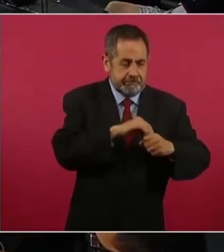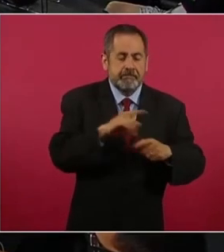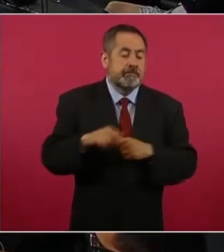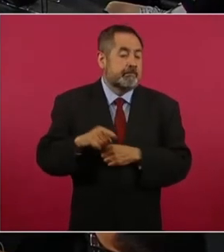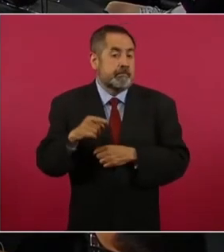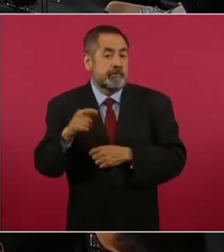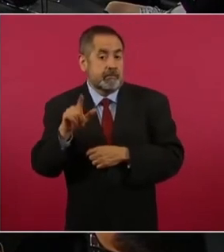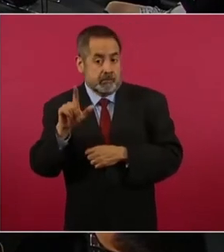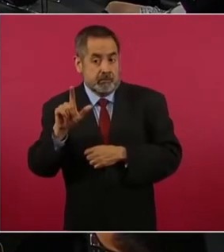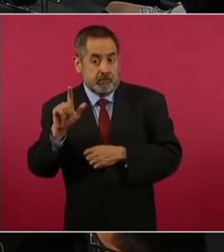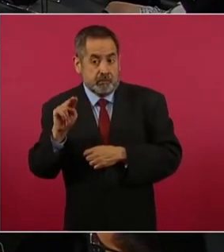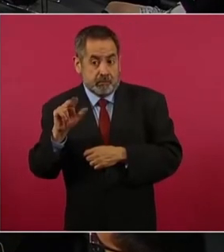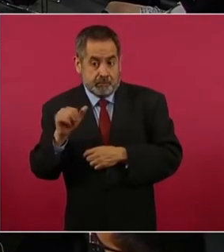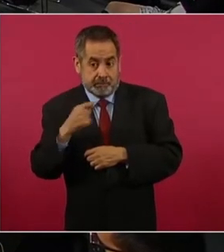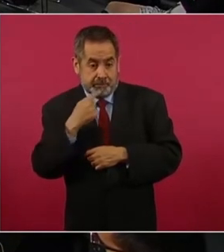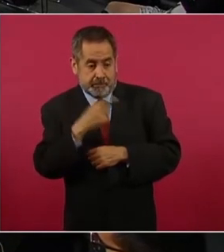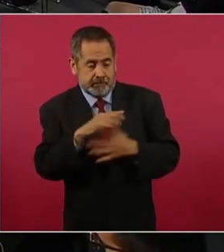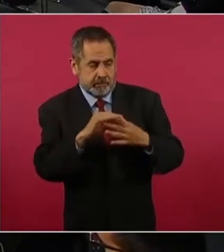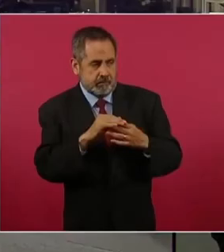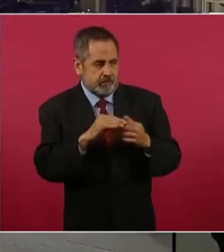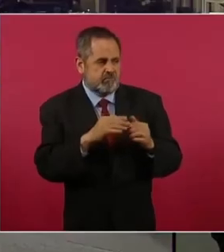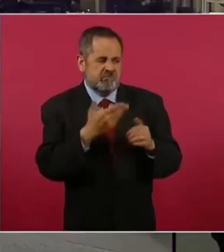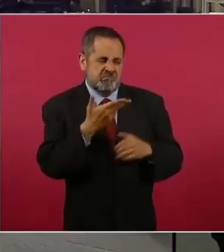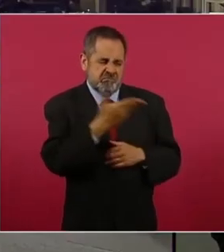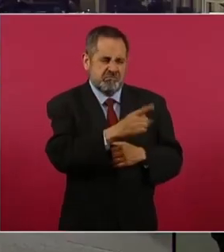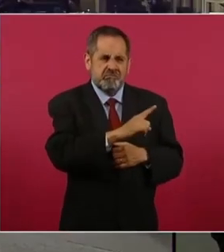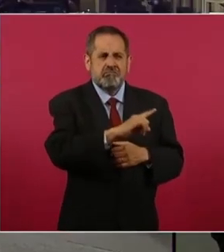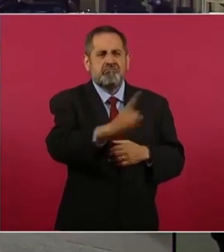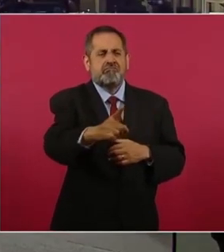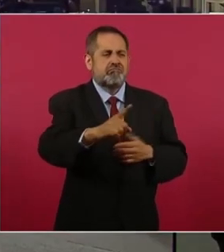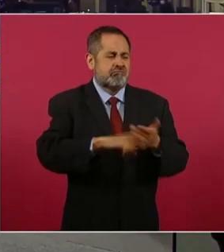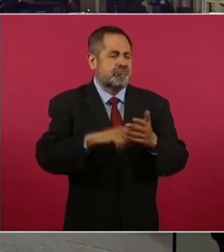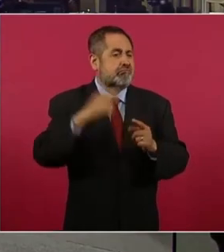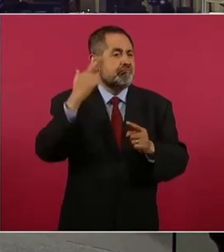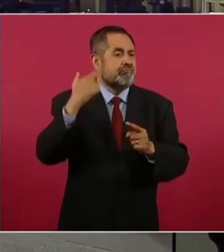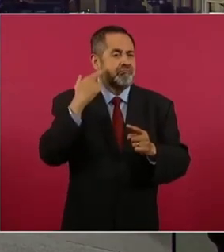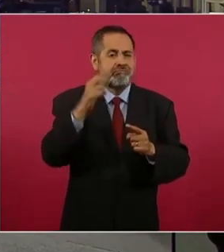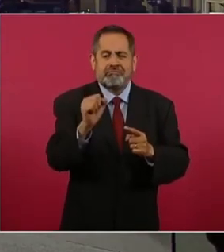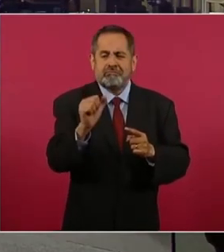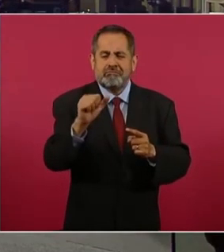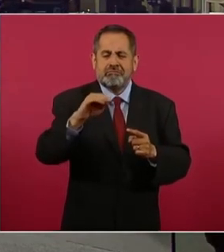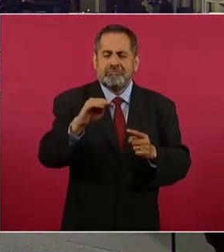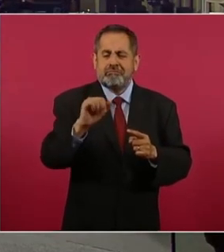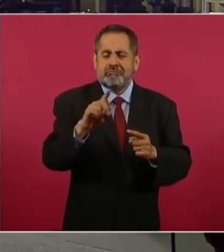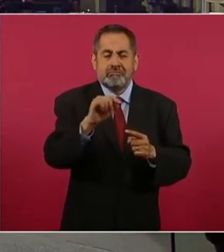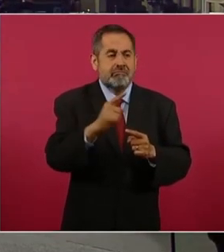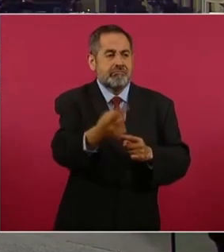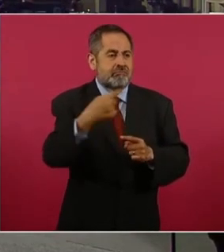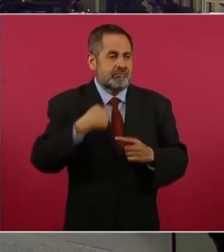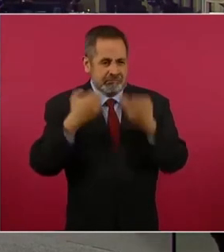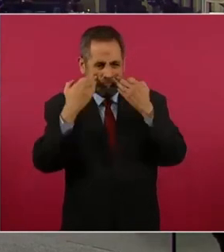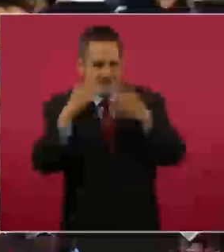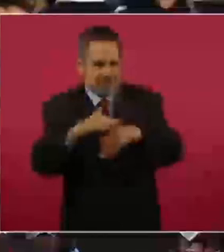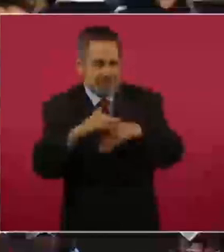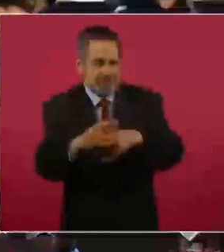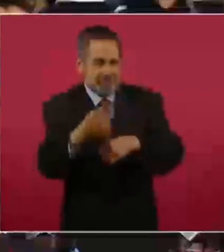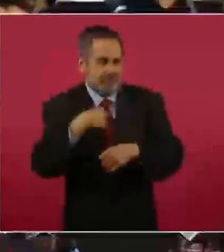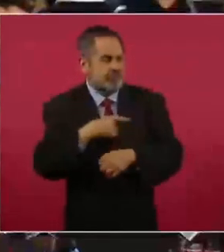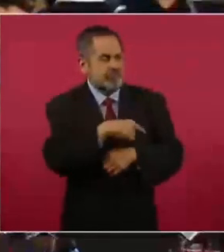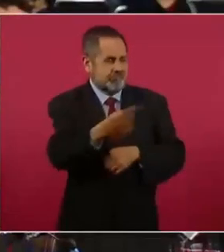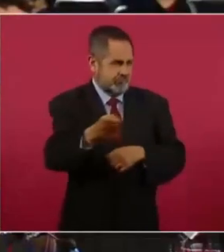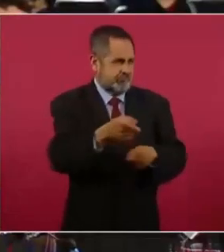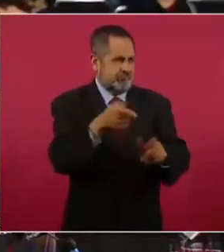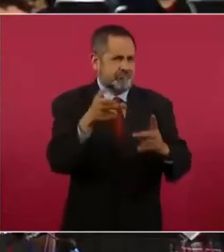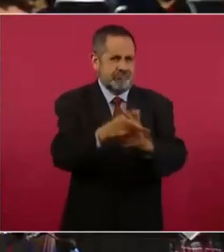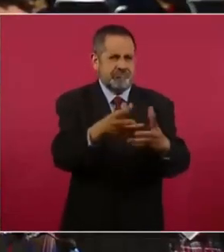solicita mandar a desaparecer al rey Zambada, que sería uno de los testigos en su caso, y también menciona